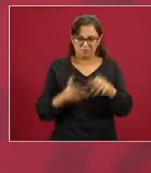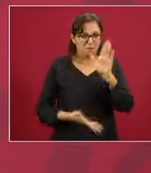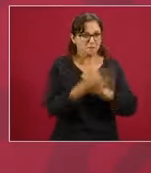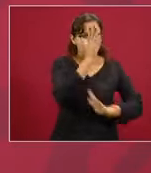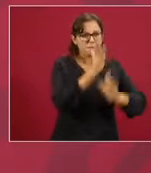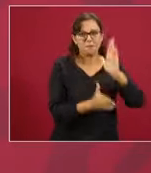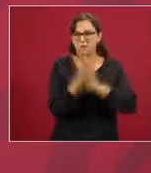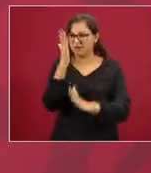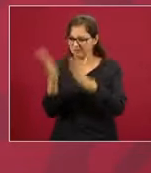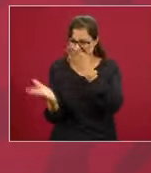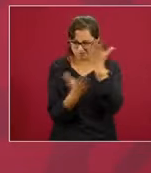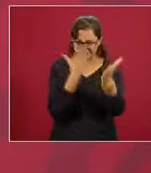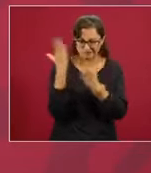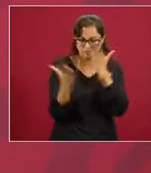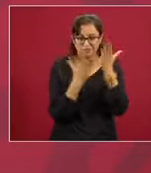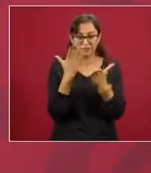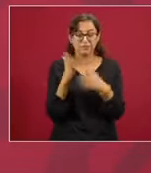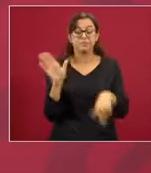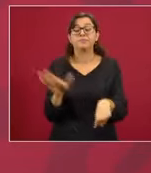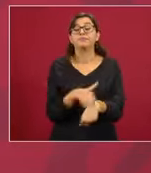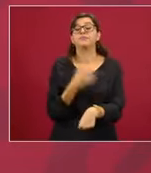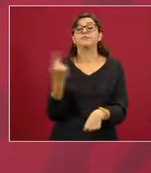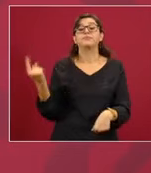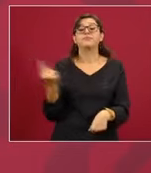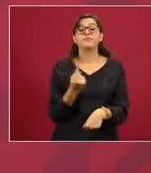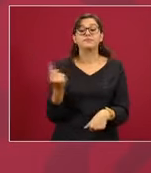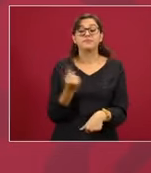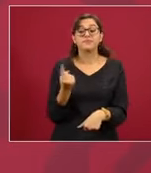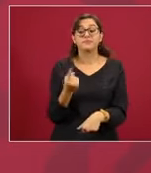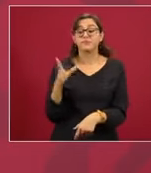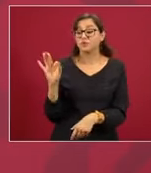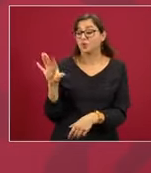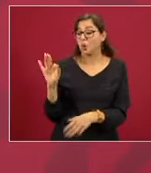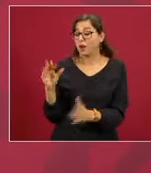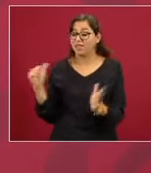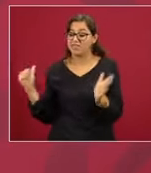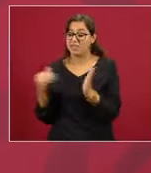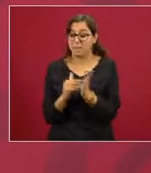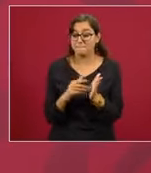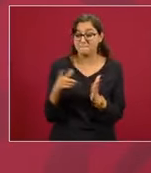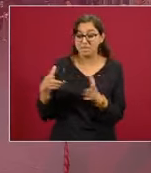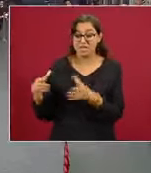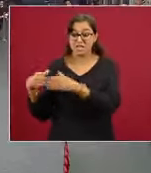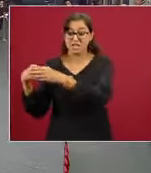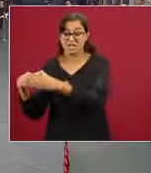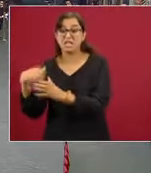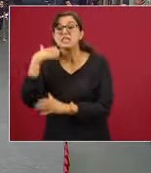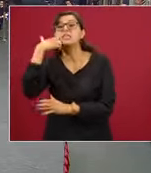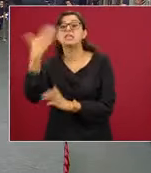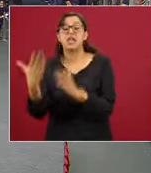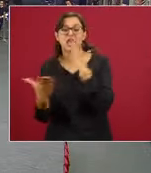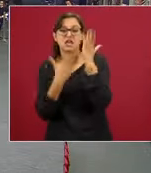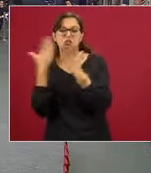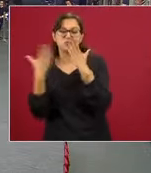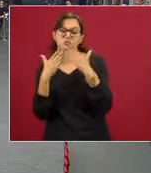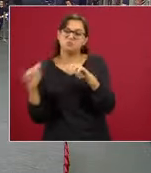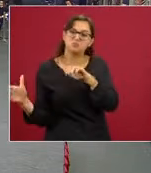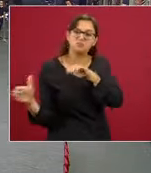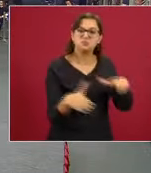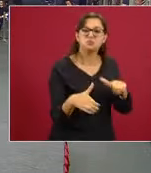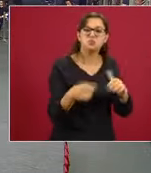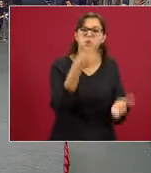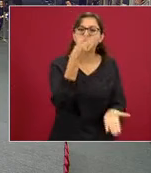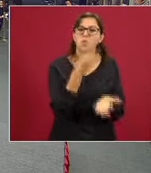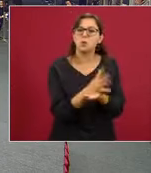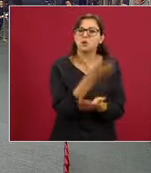porque de 40 mil entraban 10 mil a la especialización.